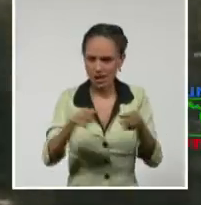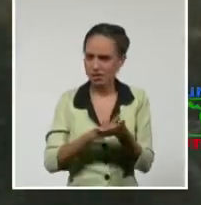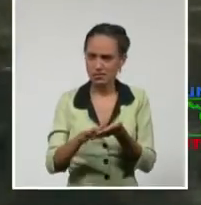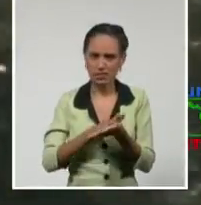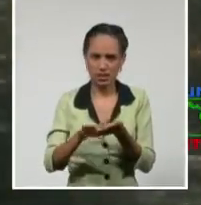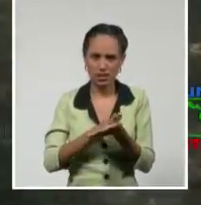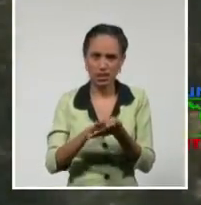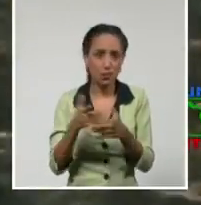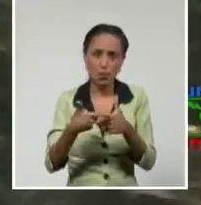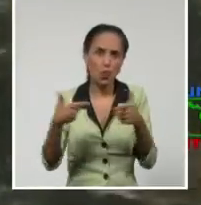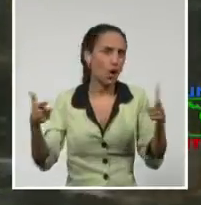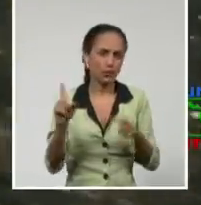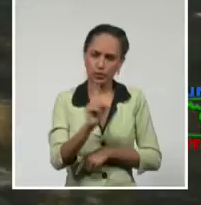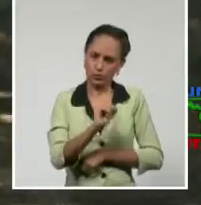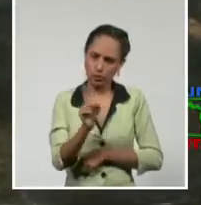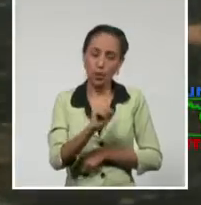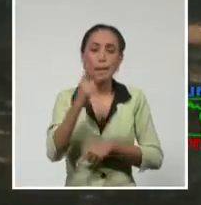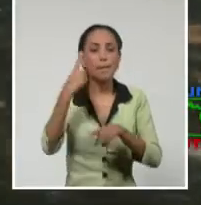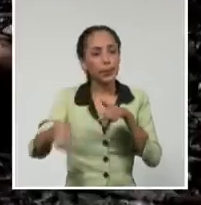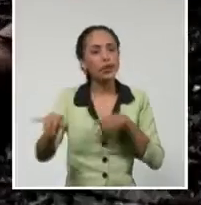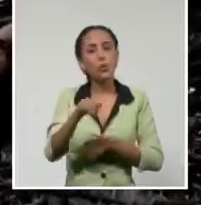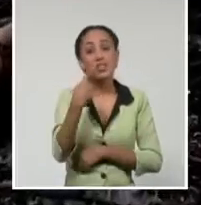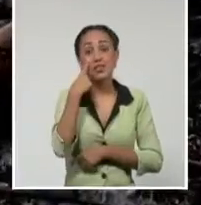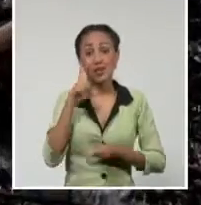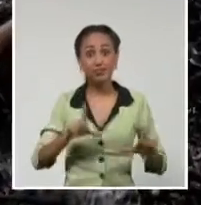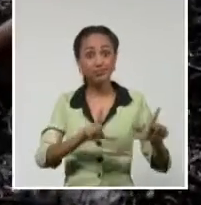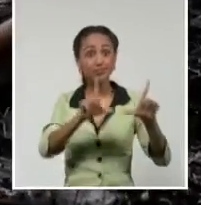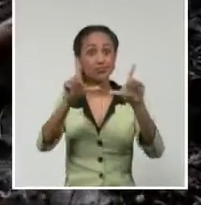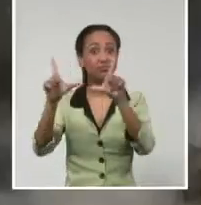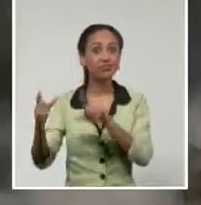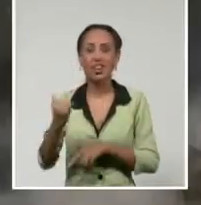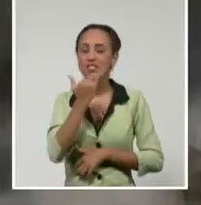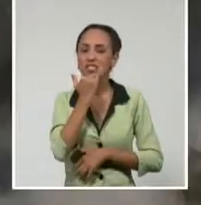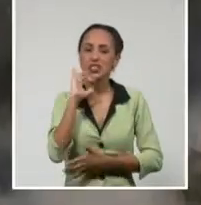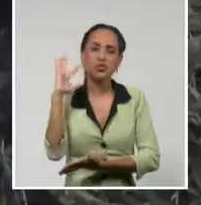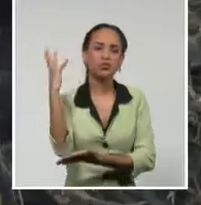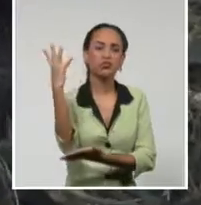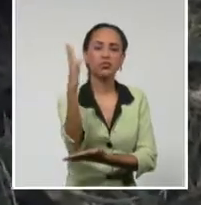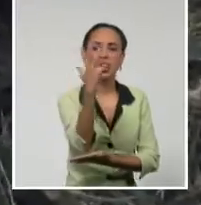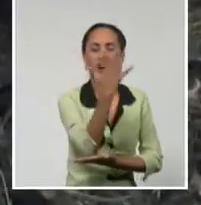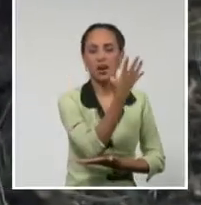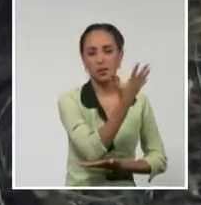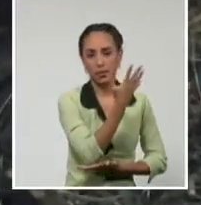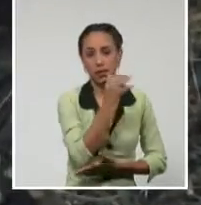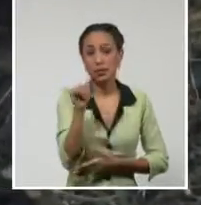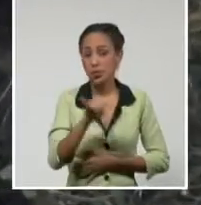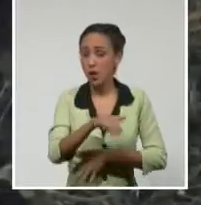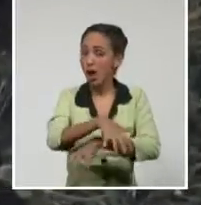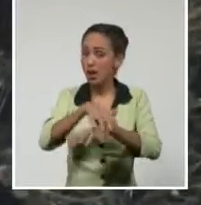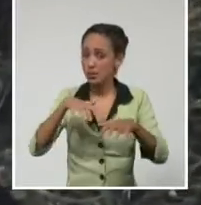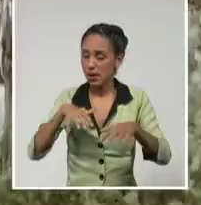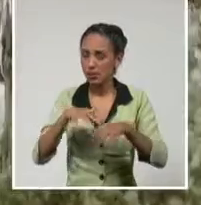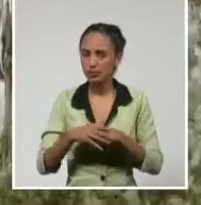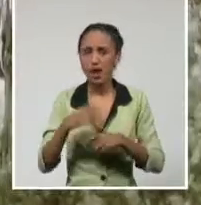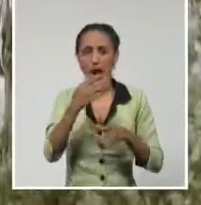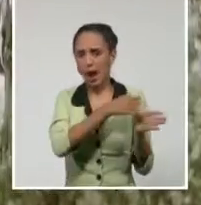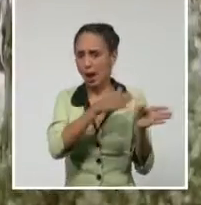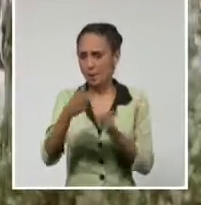decir, no fueron de gran envergadura, sí dejaron huellas sobre la fauna y flora silvestres. Por otro lado, la tala de